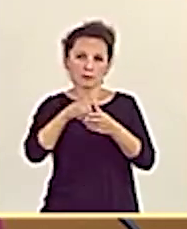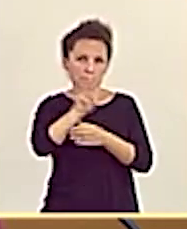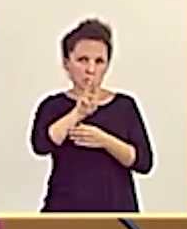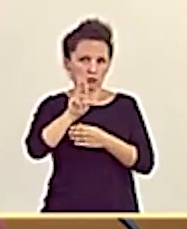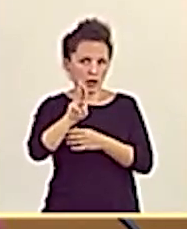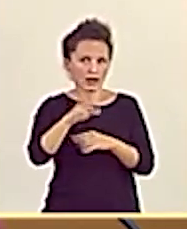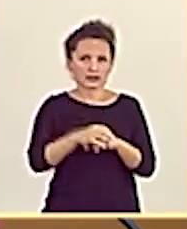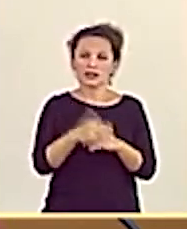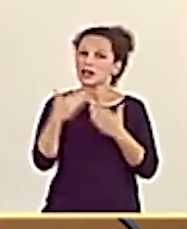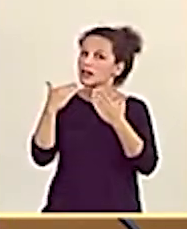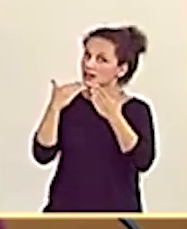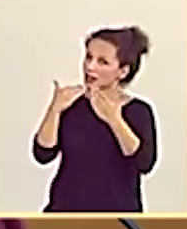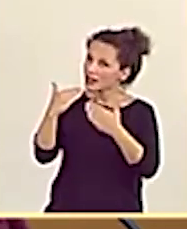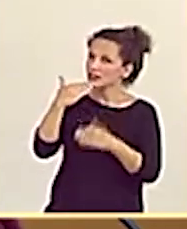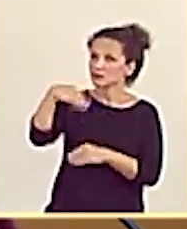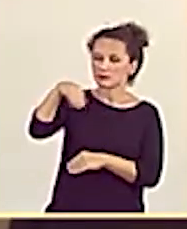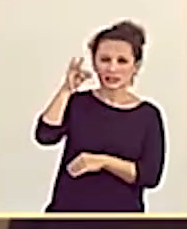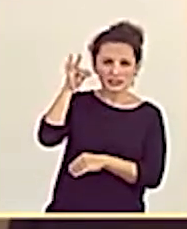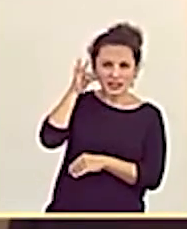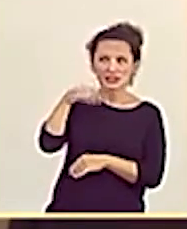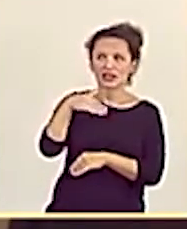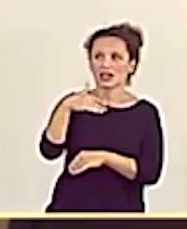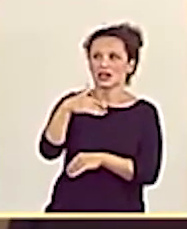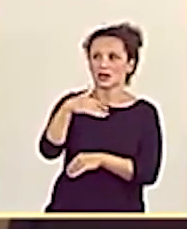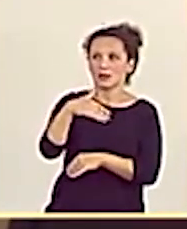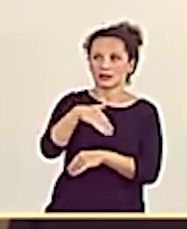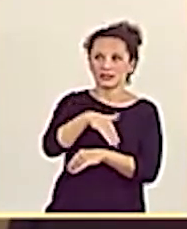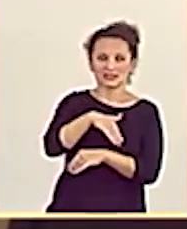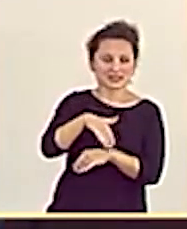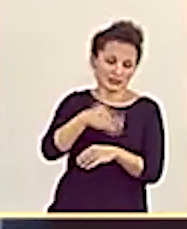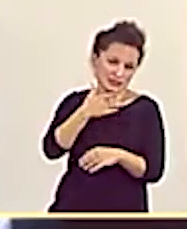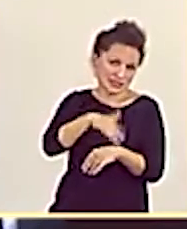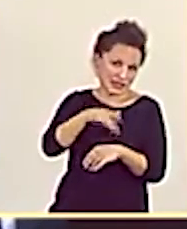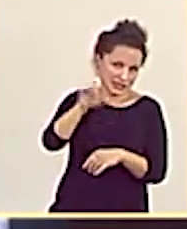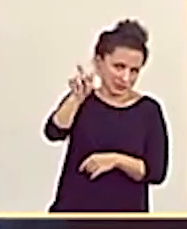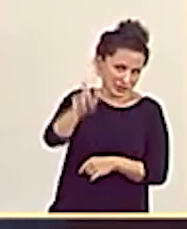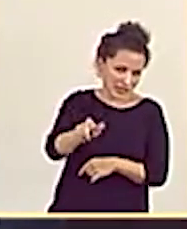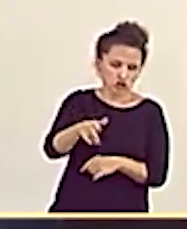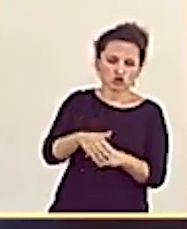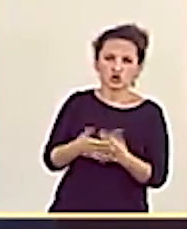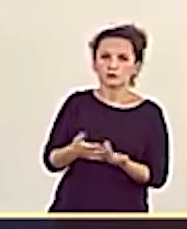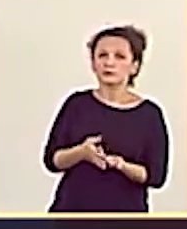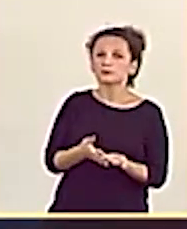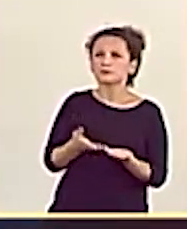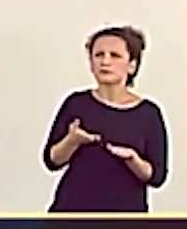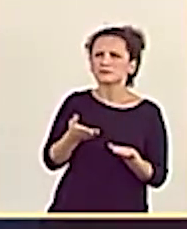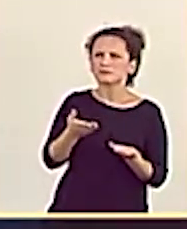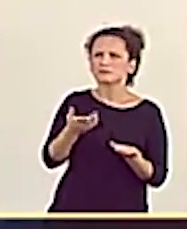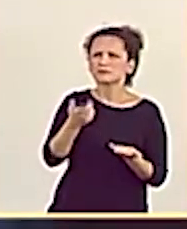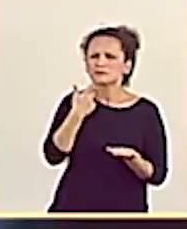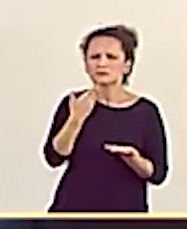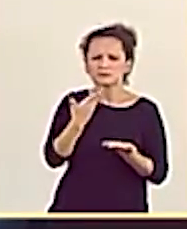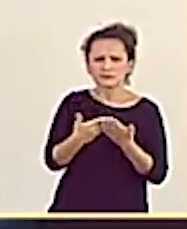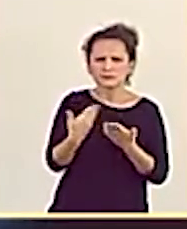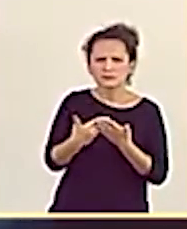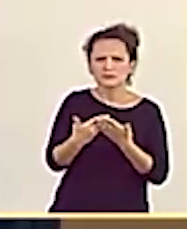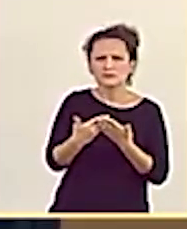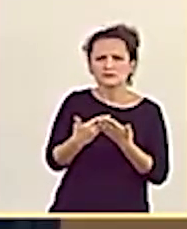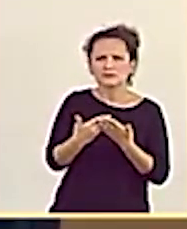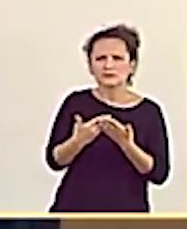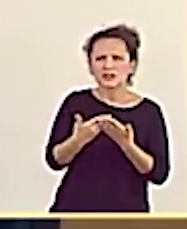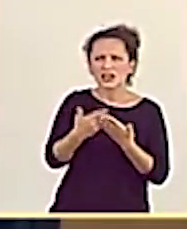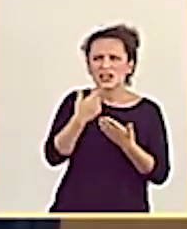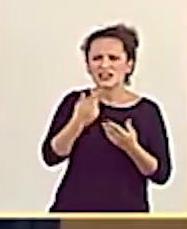Gracias, señora presidenta. Señoría, señor ministro. Resulta difícil encontrar en la acción del Gobierno de España tantas